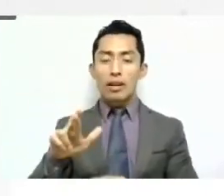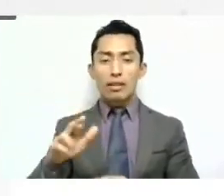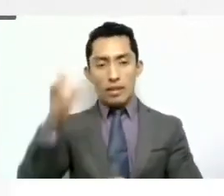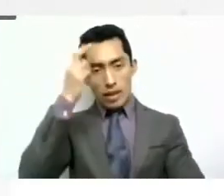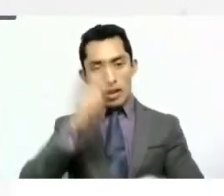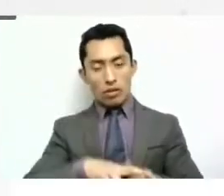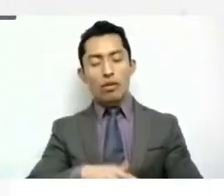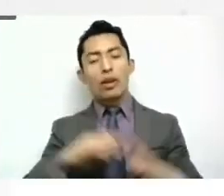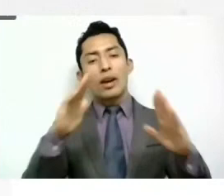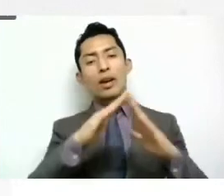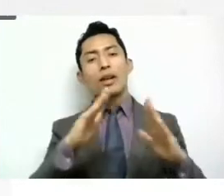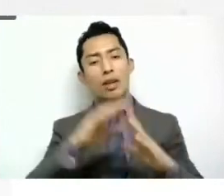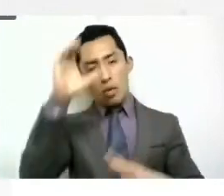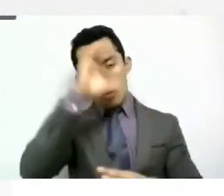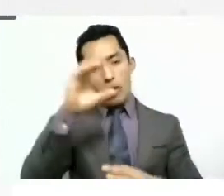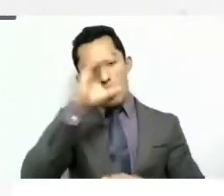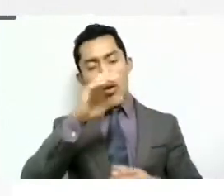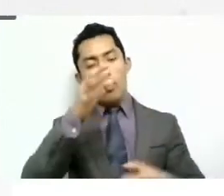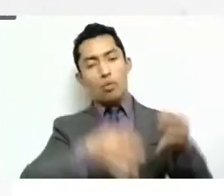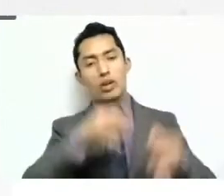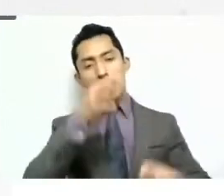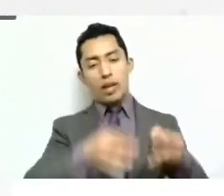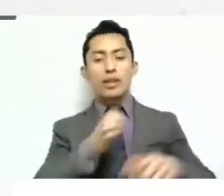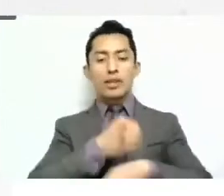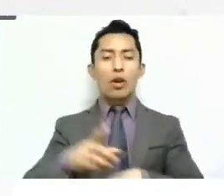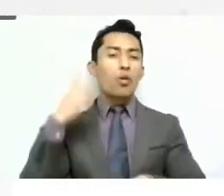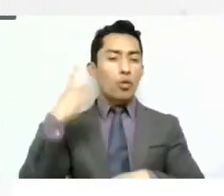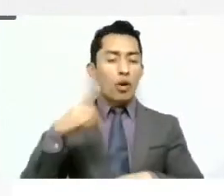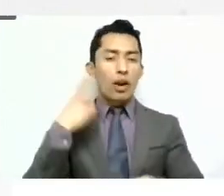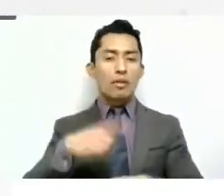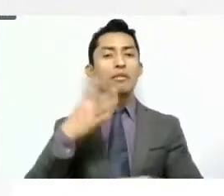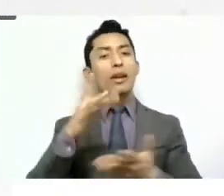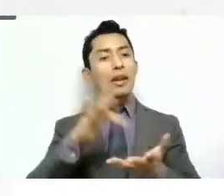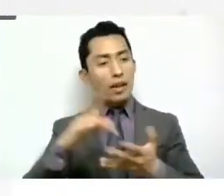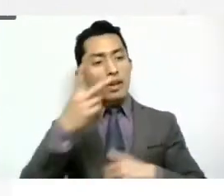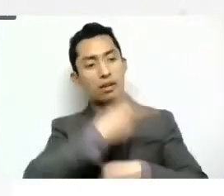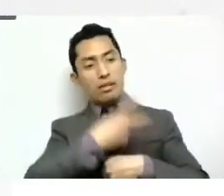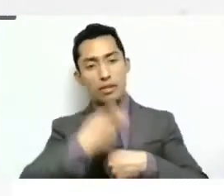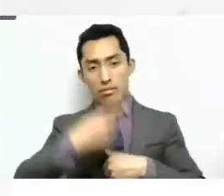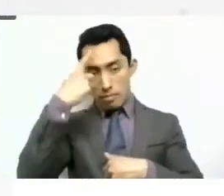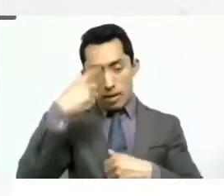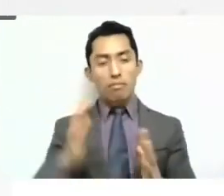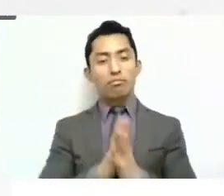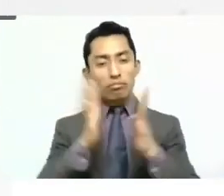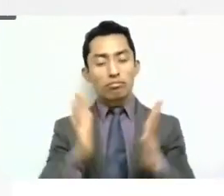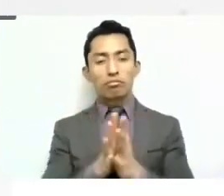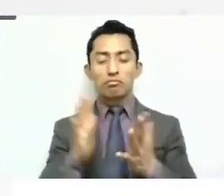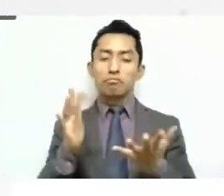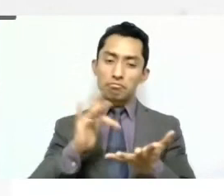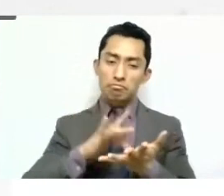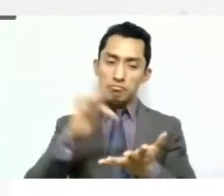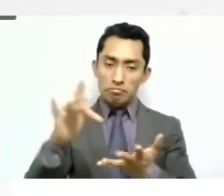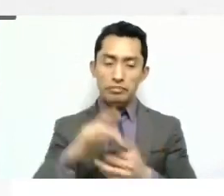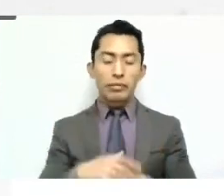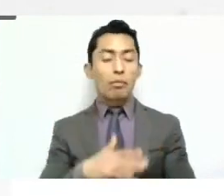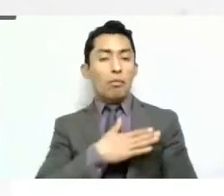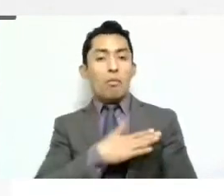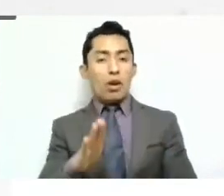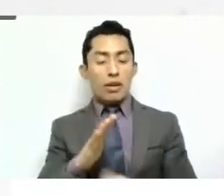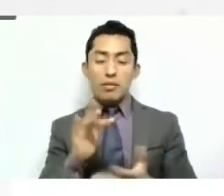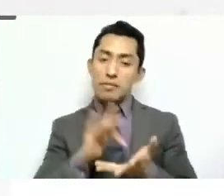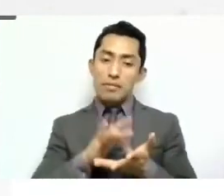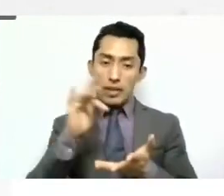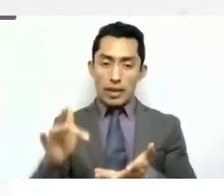Casa de la Cultura Jurídica del Estado de Durango, por esta invitación a participar. Y bueno, gracias